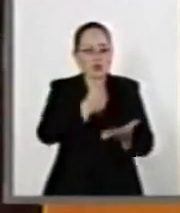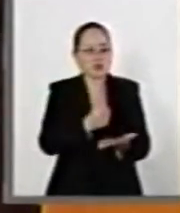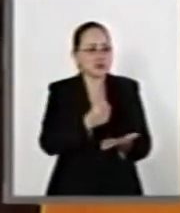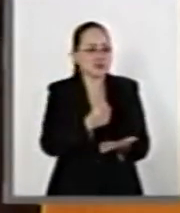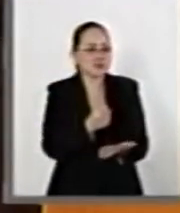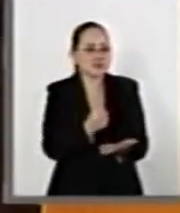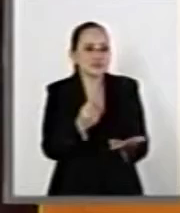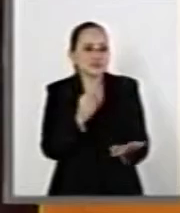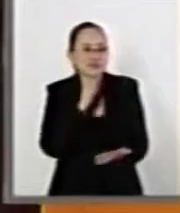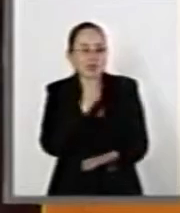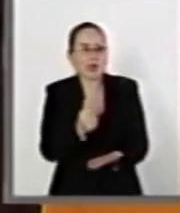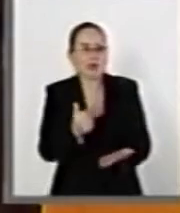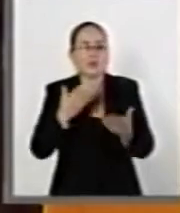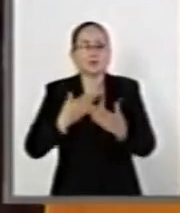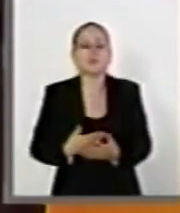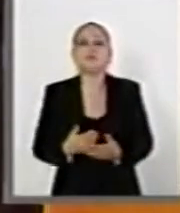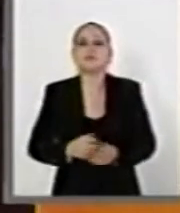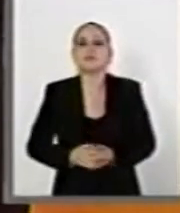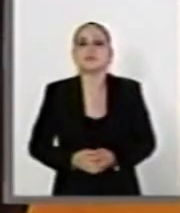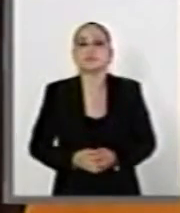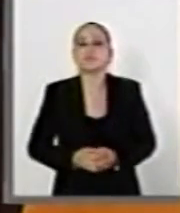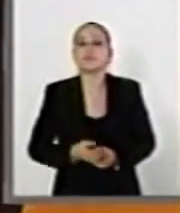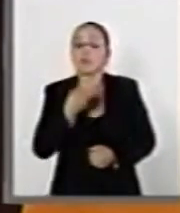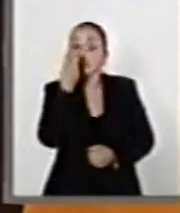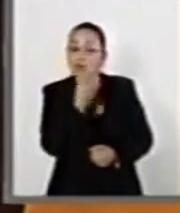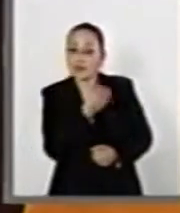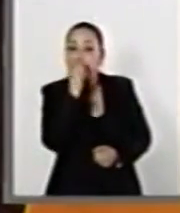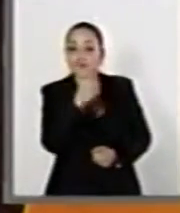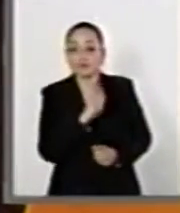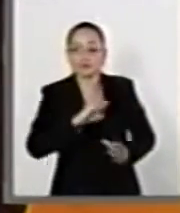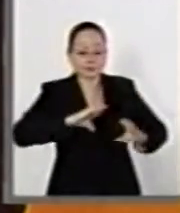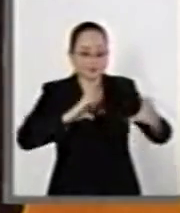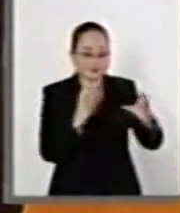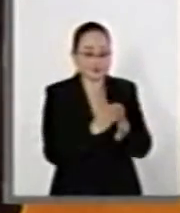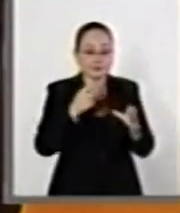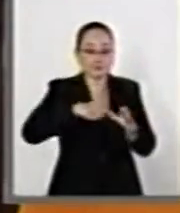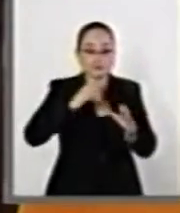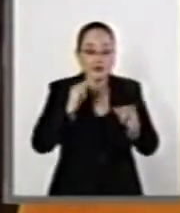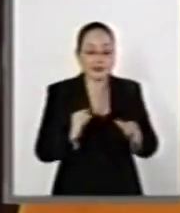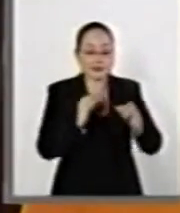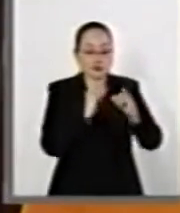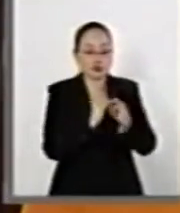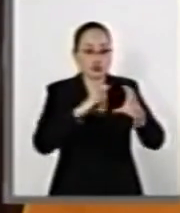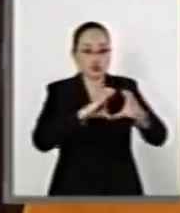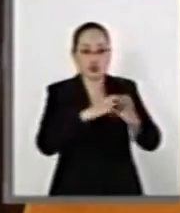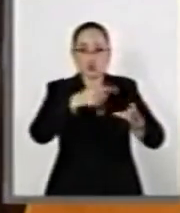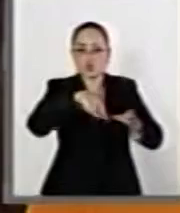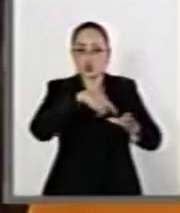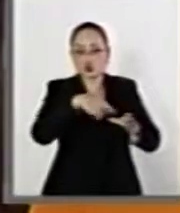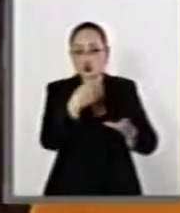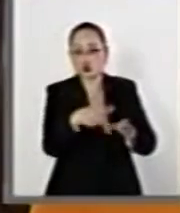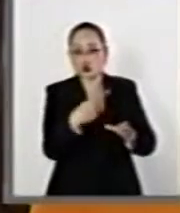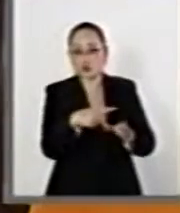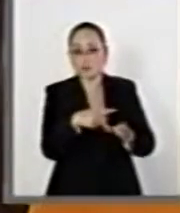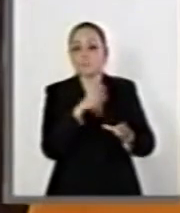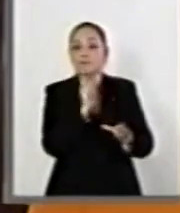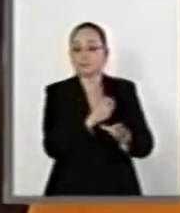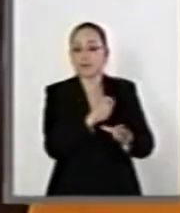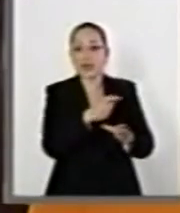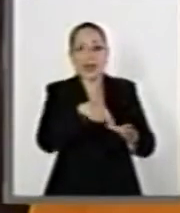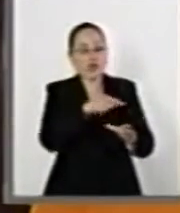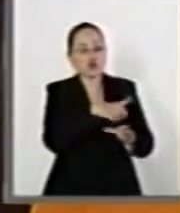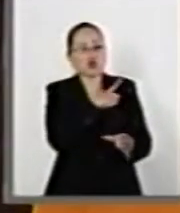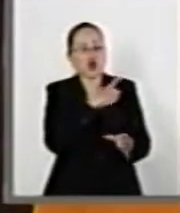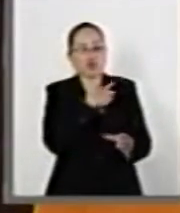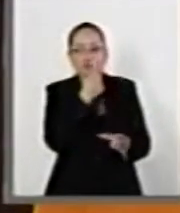bolsas determinadas que a partir de la fórmula de distribución que se estableció, difícilmente